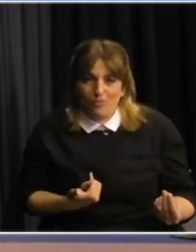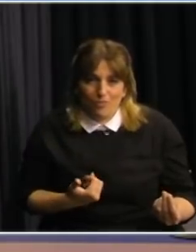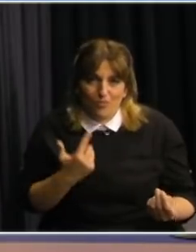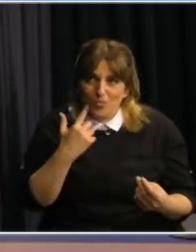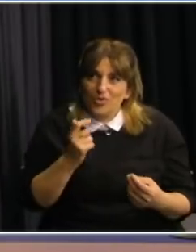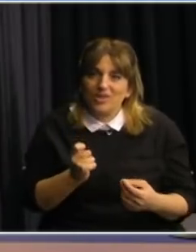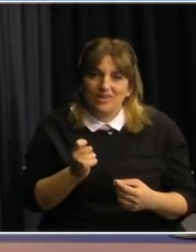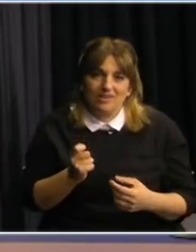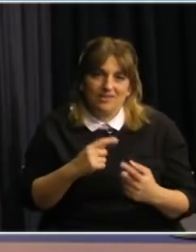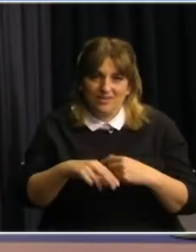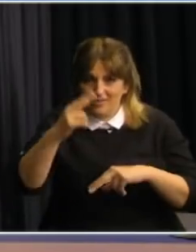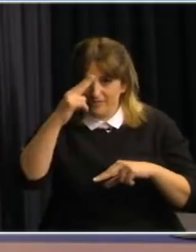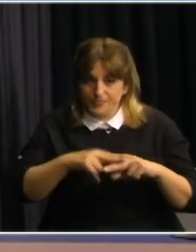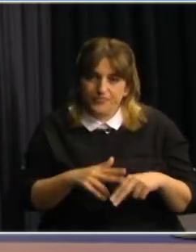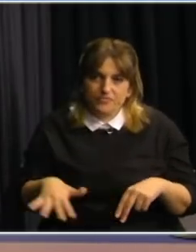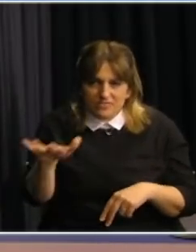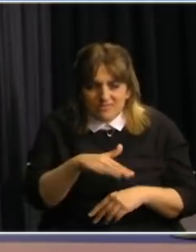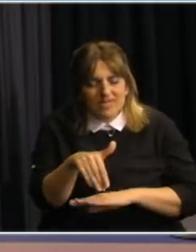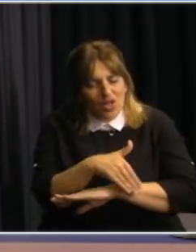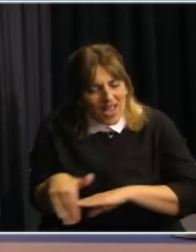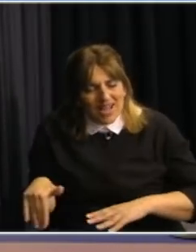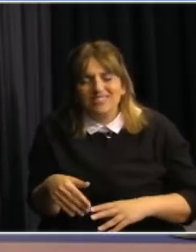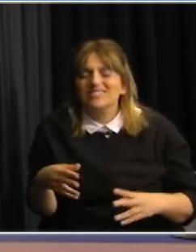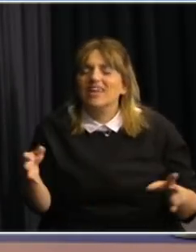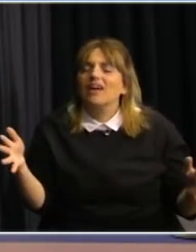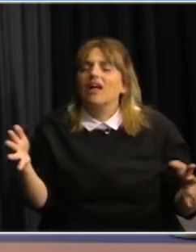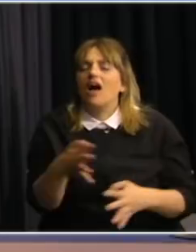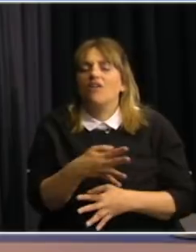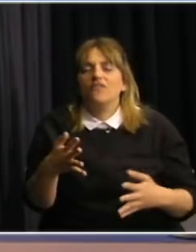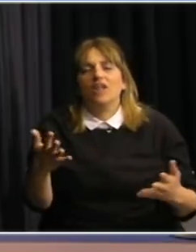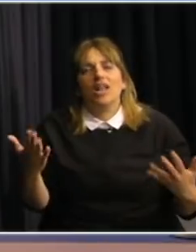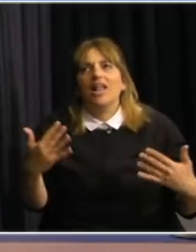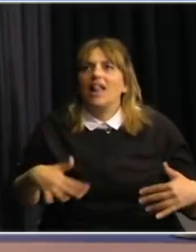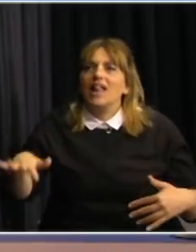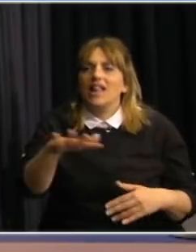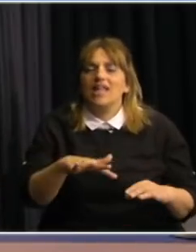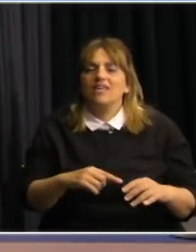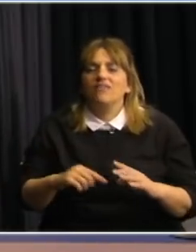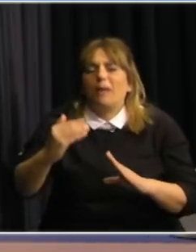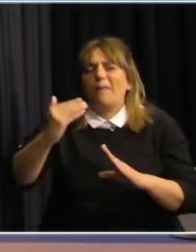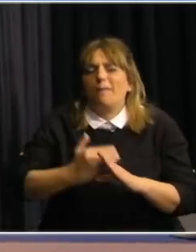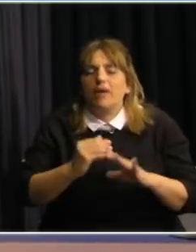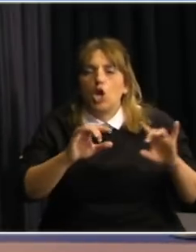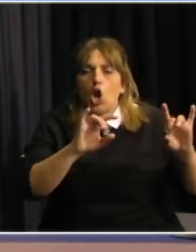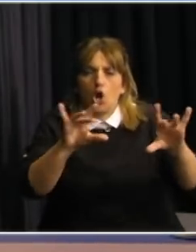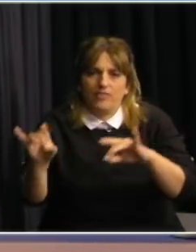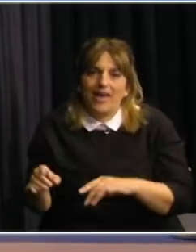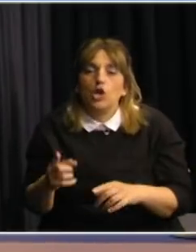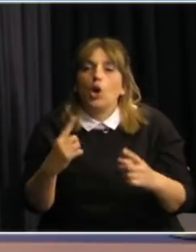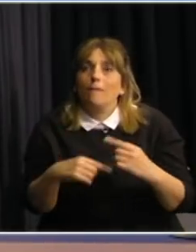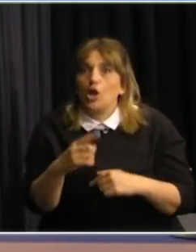espacios libres abiertos son espacios de baja posibilidad de contagios lo cual no indica que sea nulo